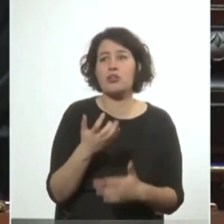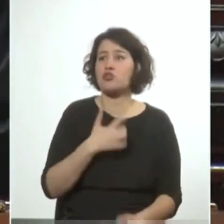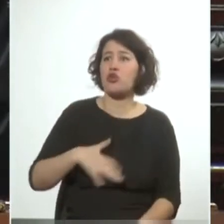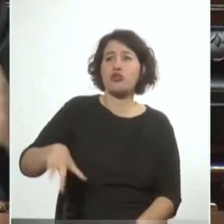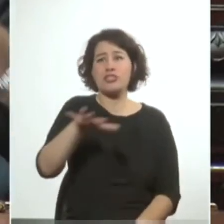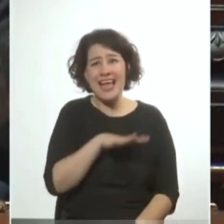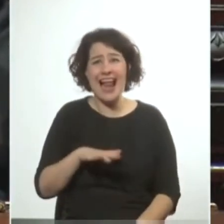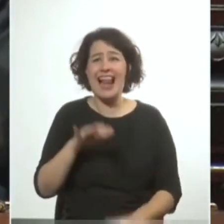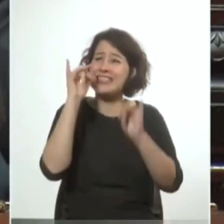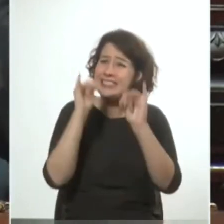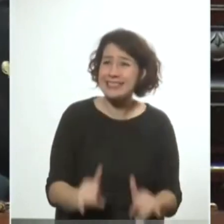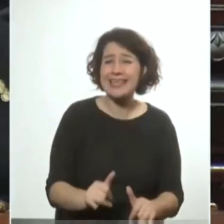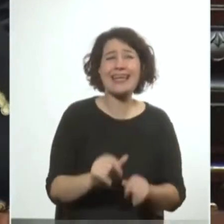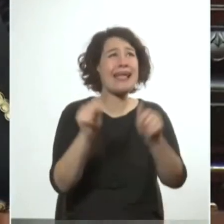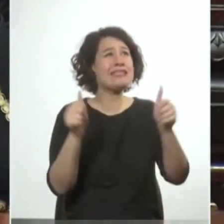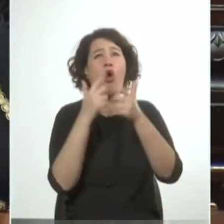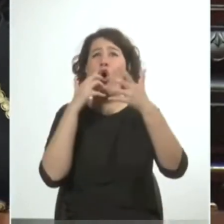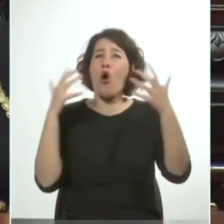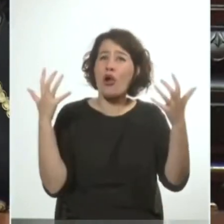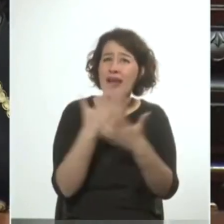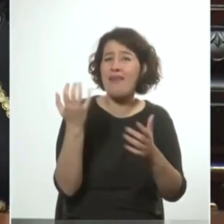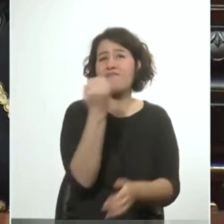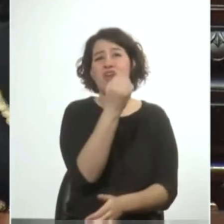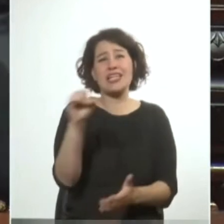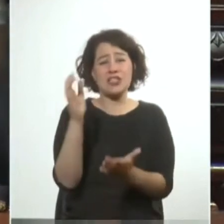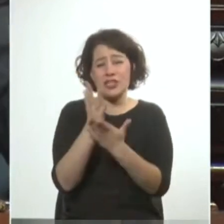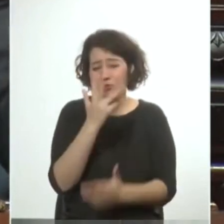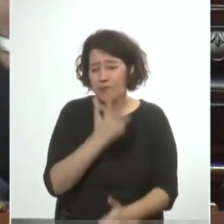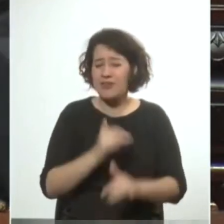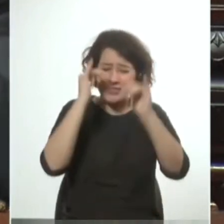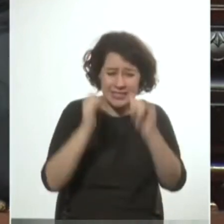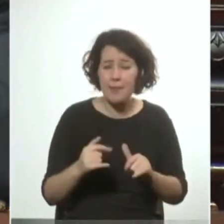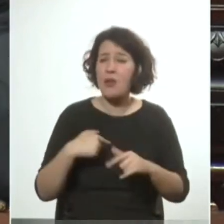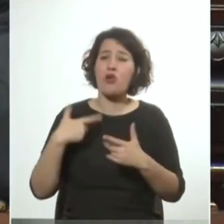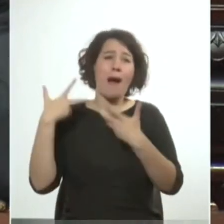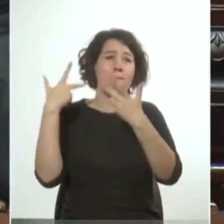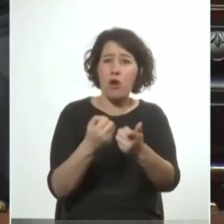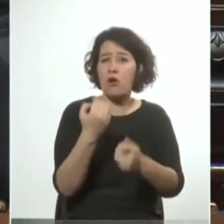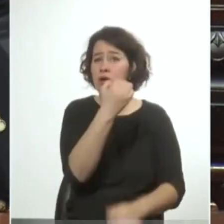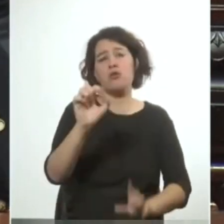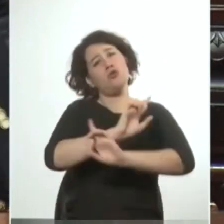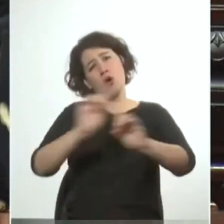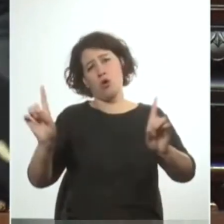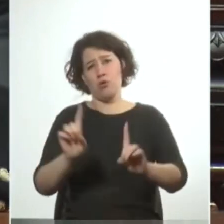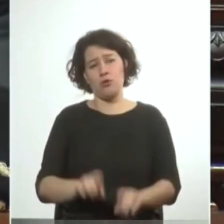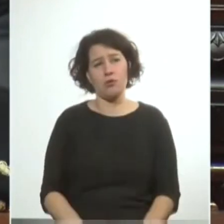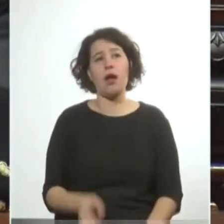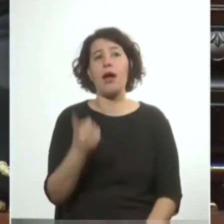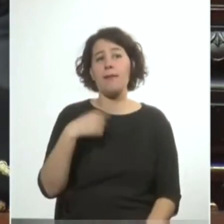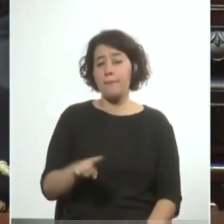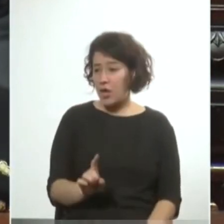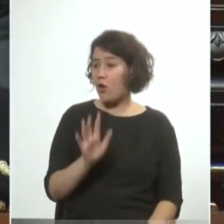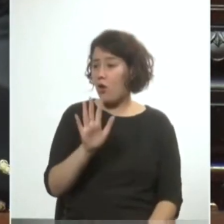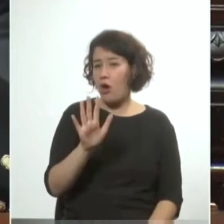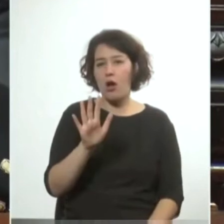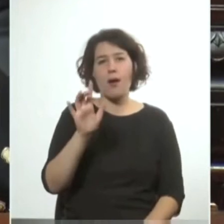por supuesto que se cometieron barbaridades en la violación de derechos nadie nadie las defiende pero nosotros actores